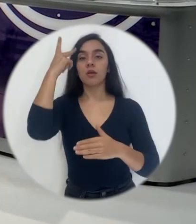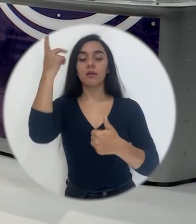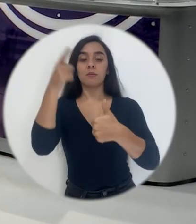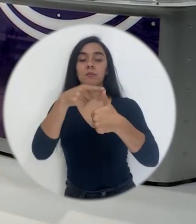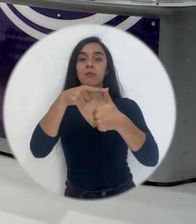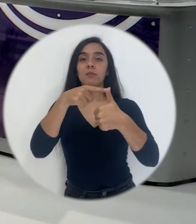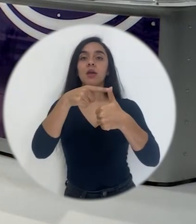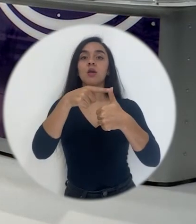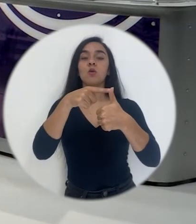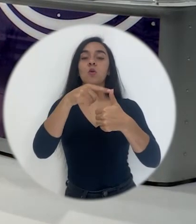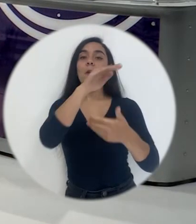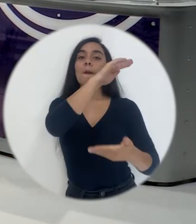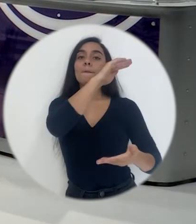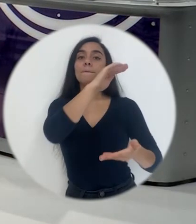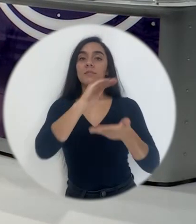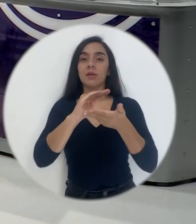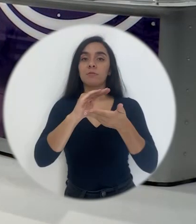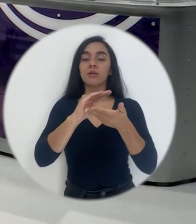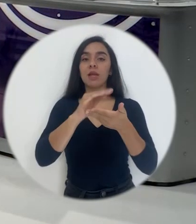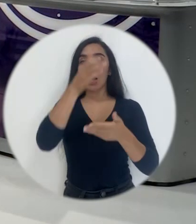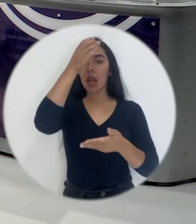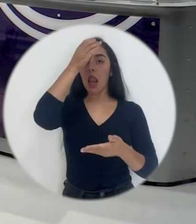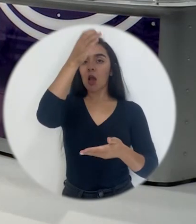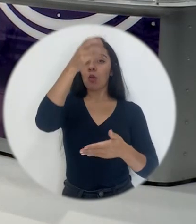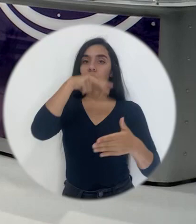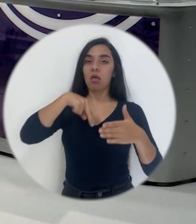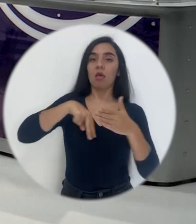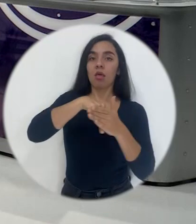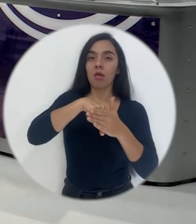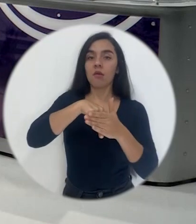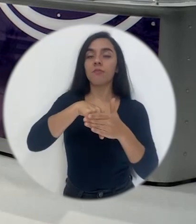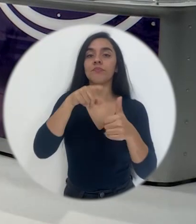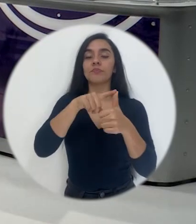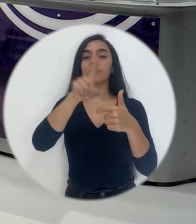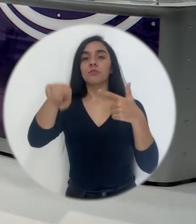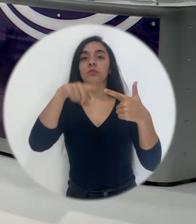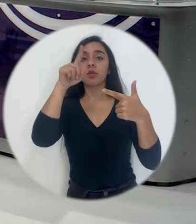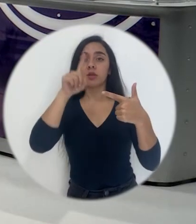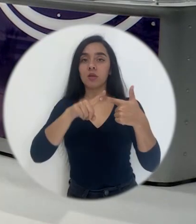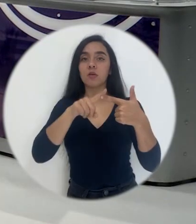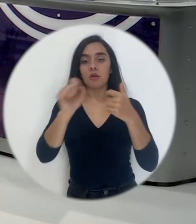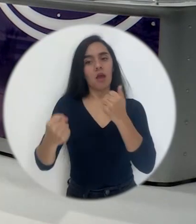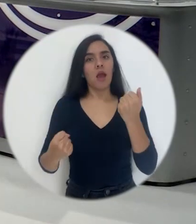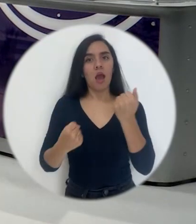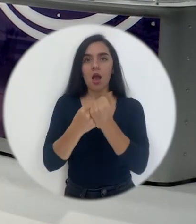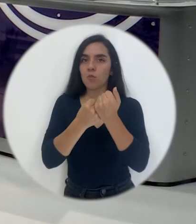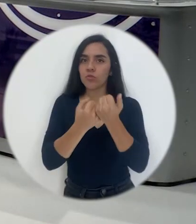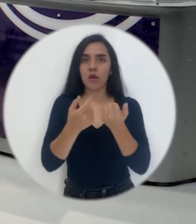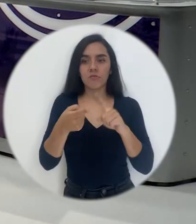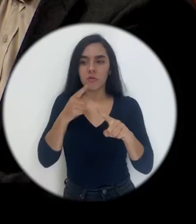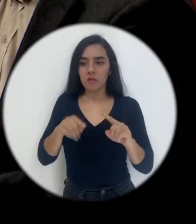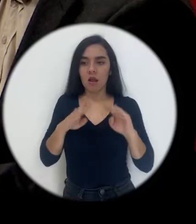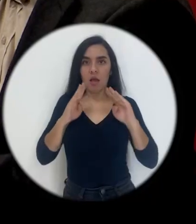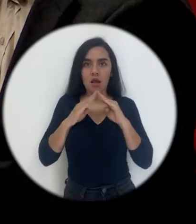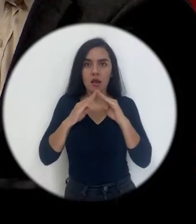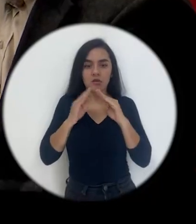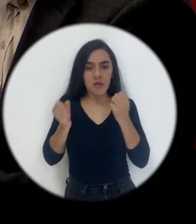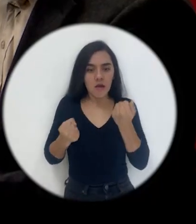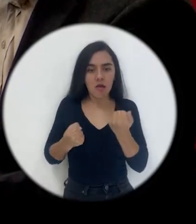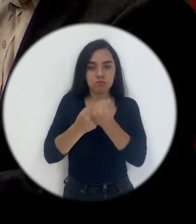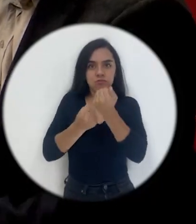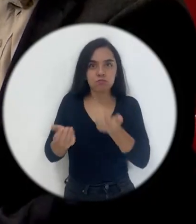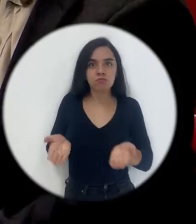minimizar el bloqueo cultural ¿verdad? ese es el primero segundo apoyar desde el hogar que eso es